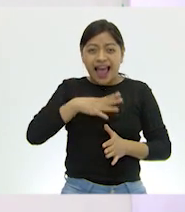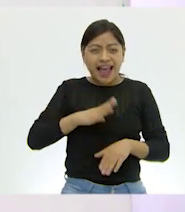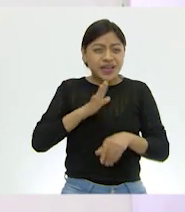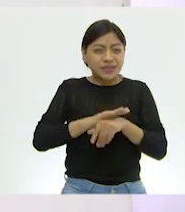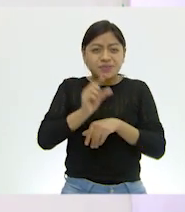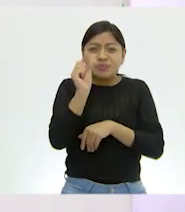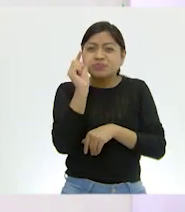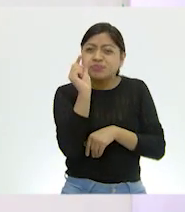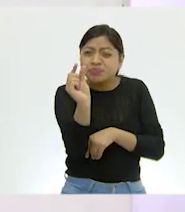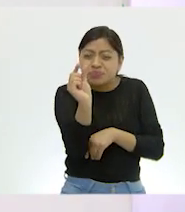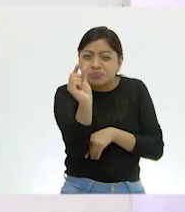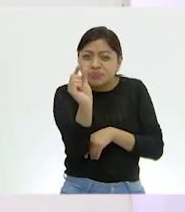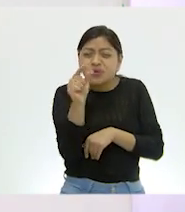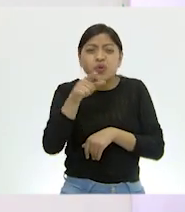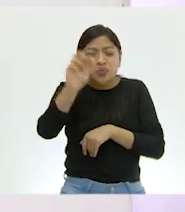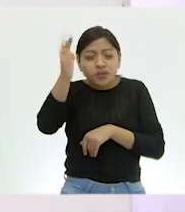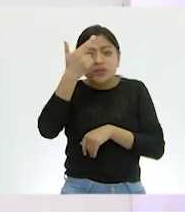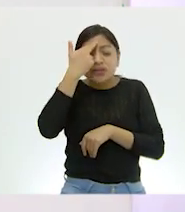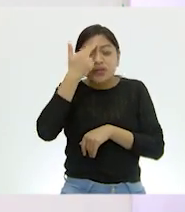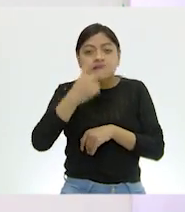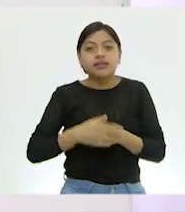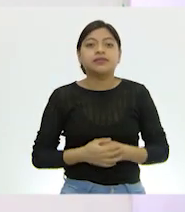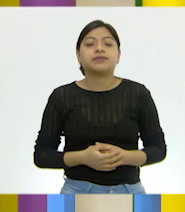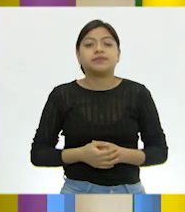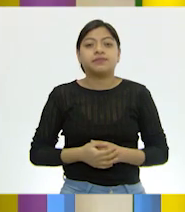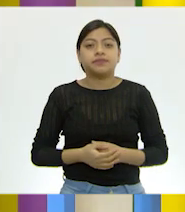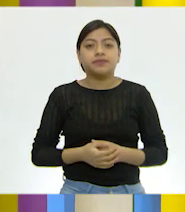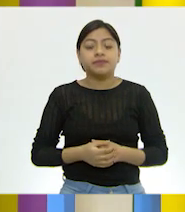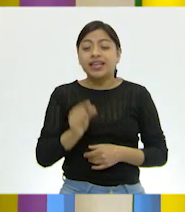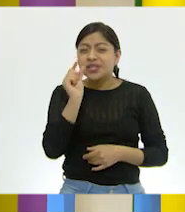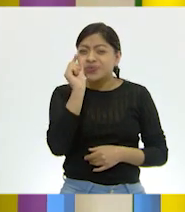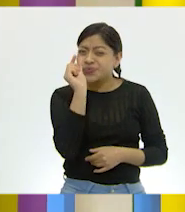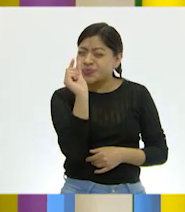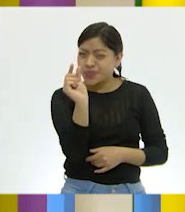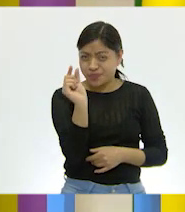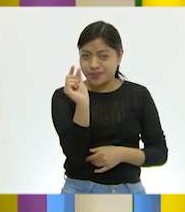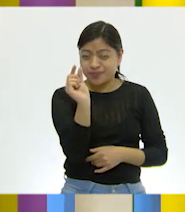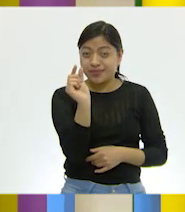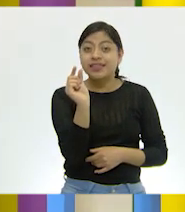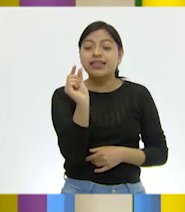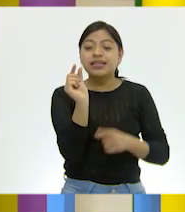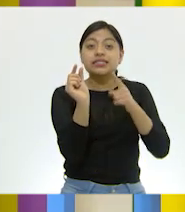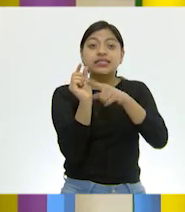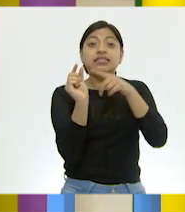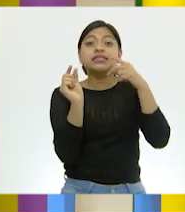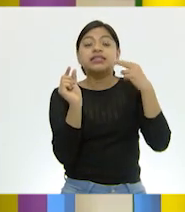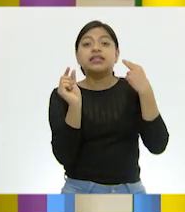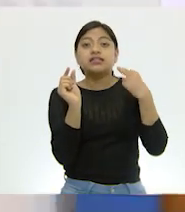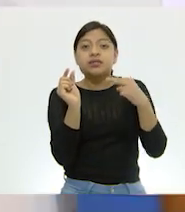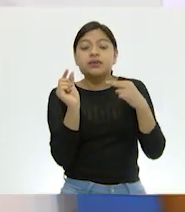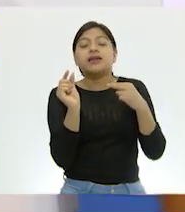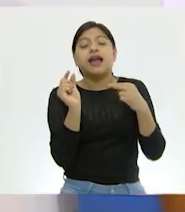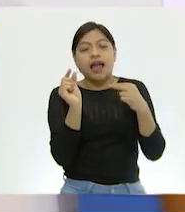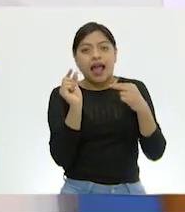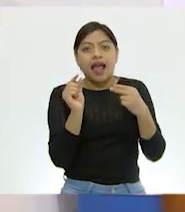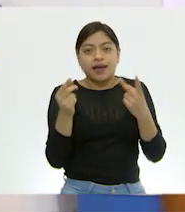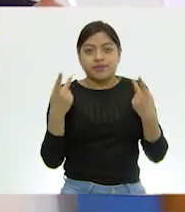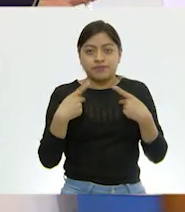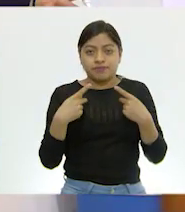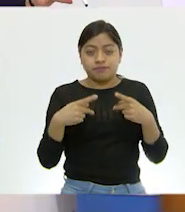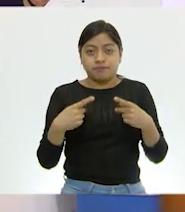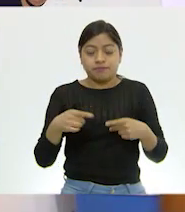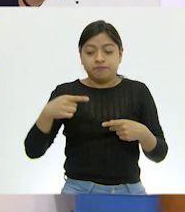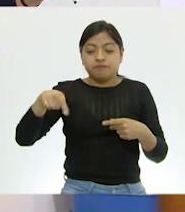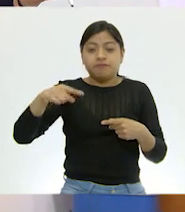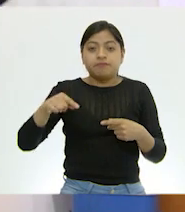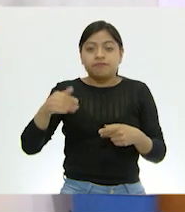pequeñitos, ¿lo recuerdas? Así es. Y esos tubitos más pequeñitos eran los que llevaban el oxígeno a todo el cuerpo del